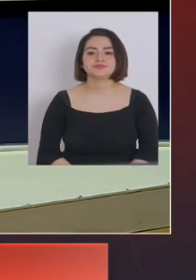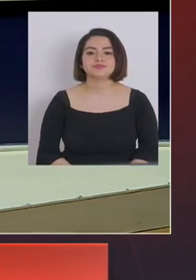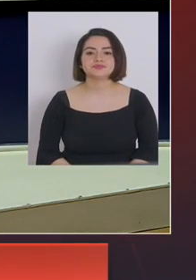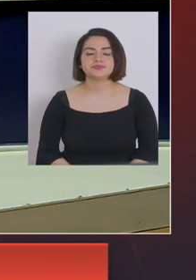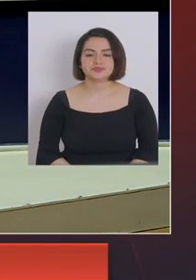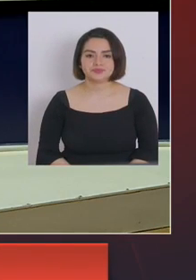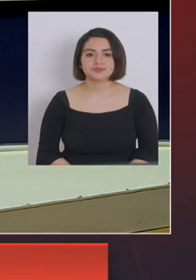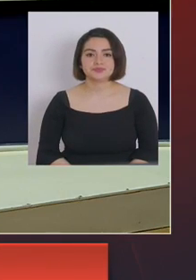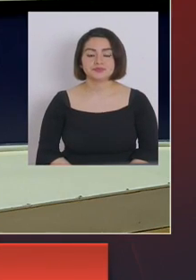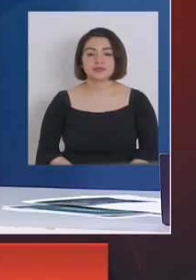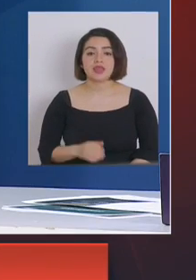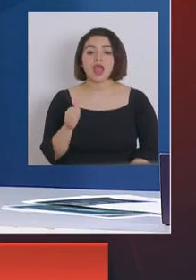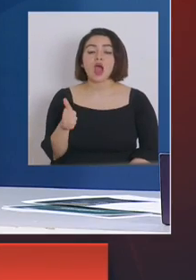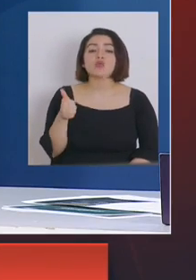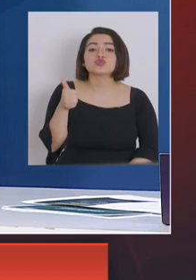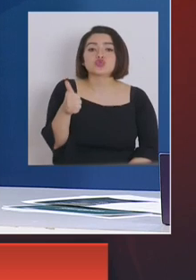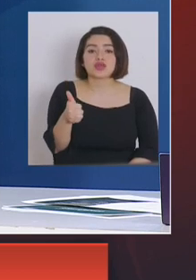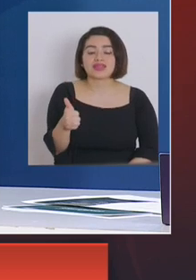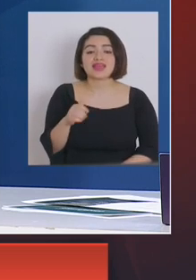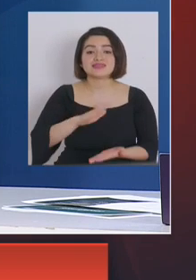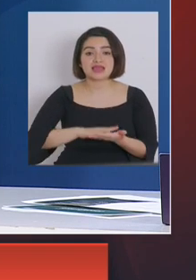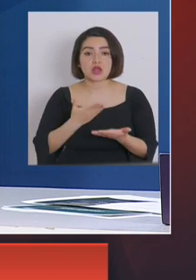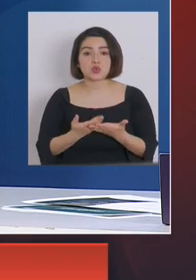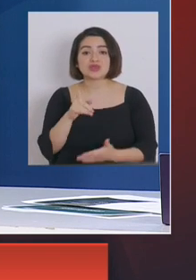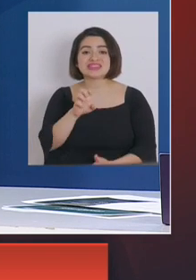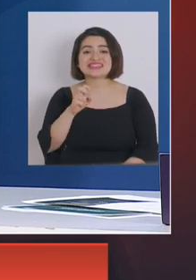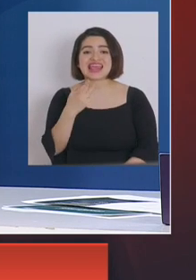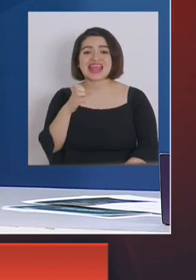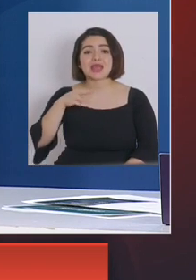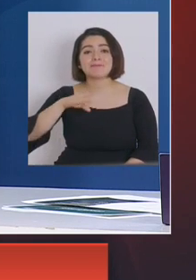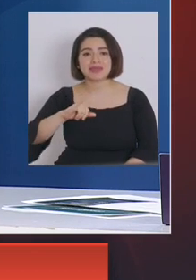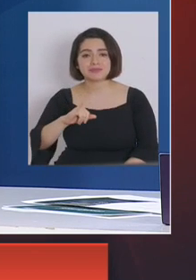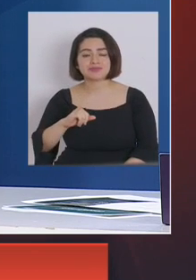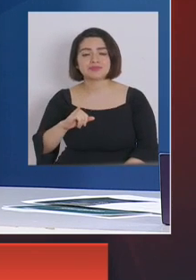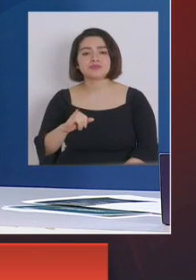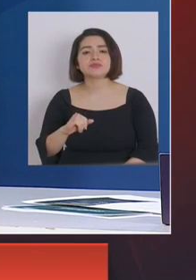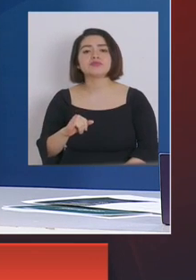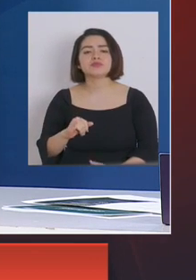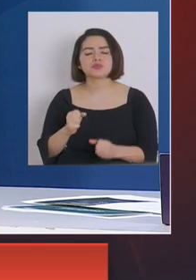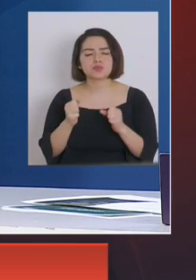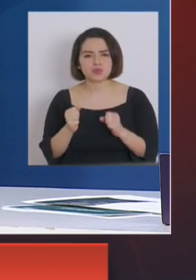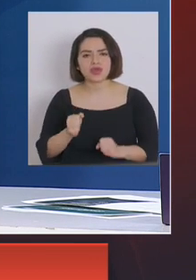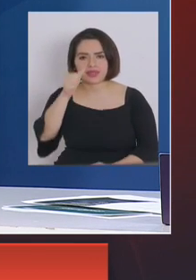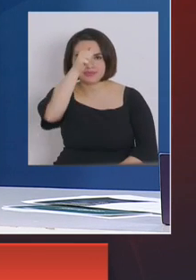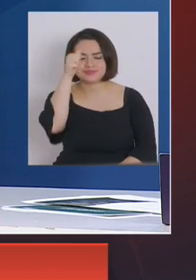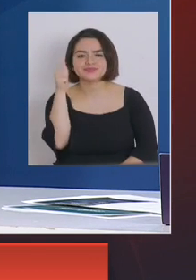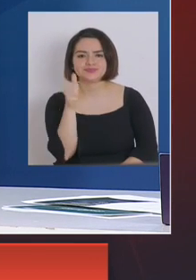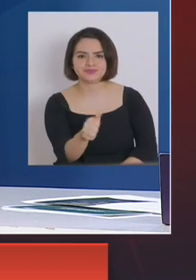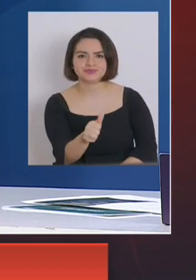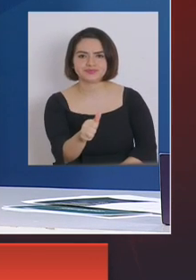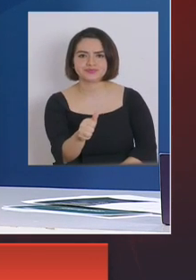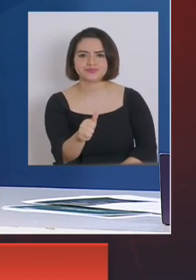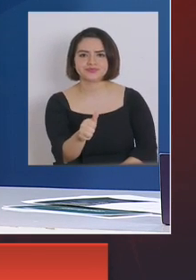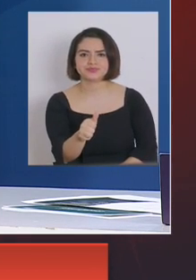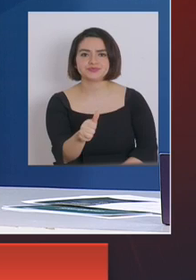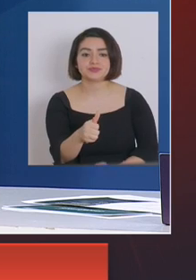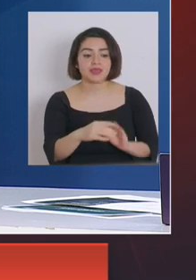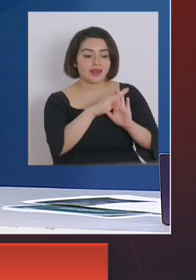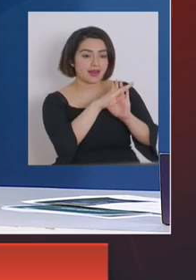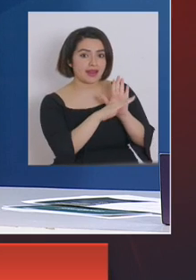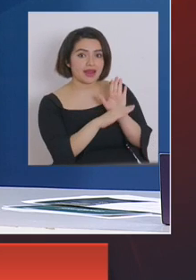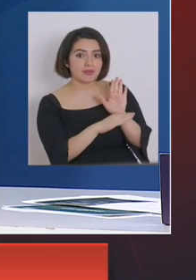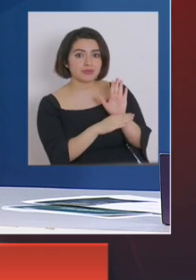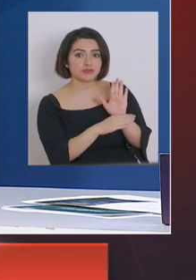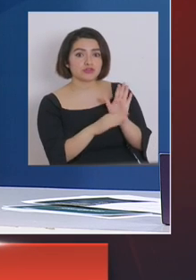La autoridad sanitaria, la Seremia de Salud tiene la atribución de hacer sanciones que son principalmente de acuerdo al reglamento